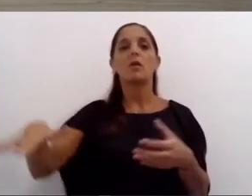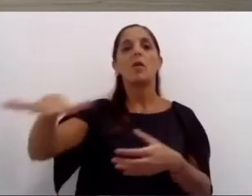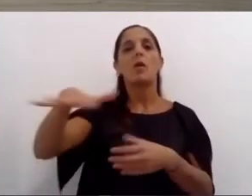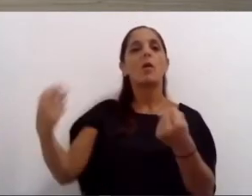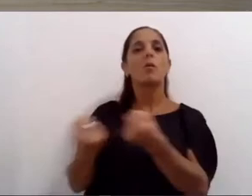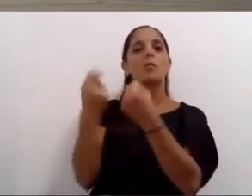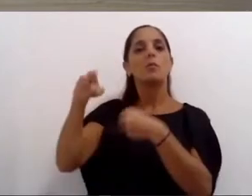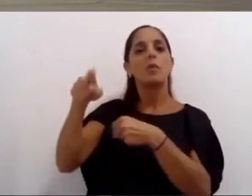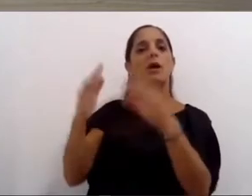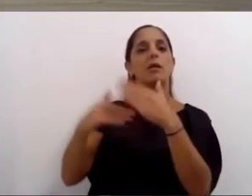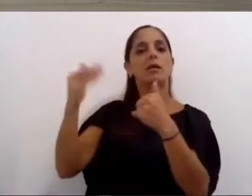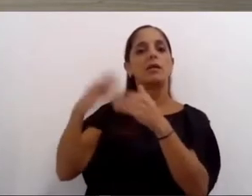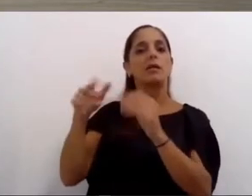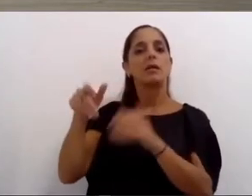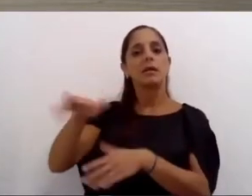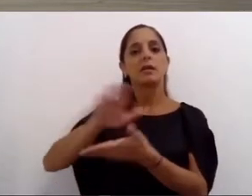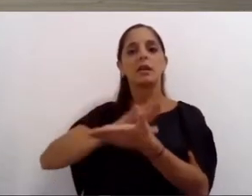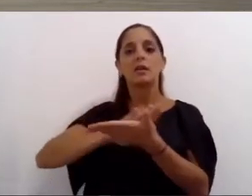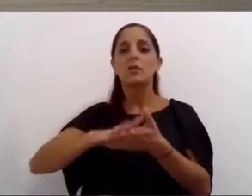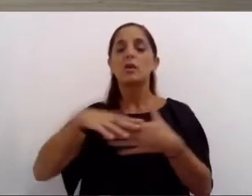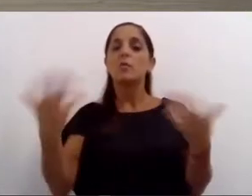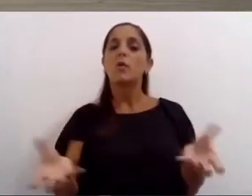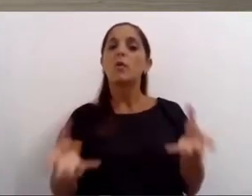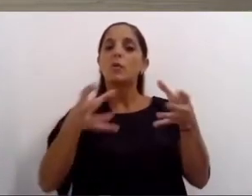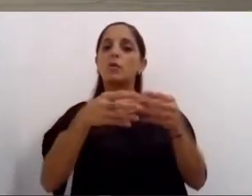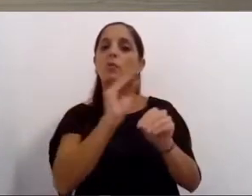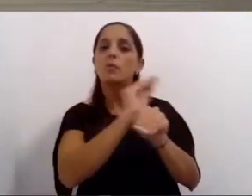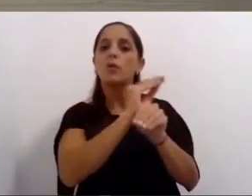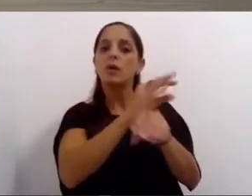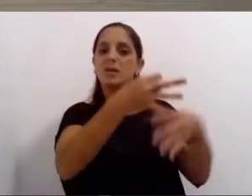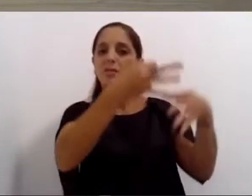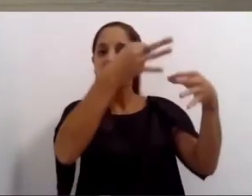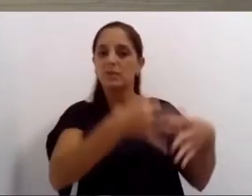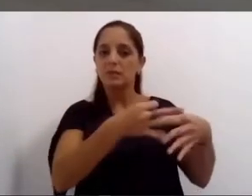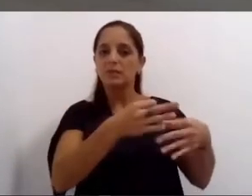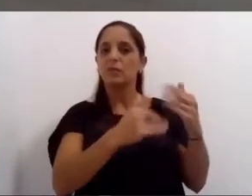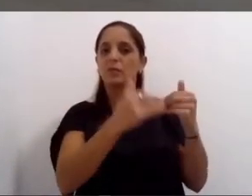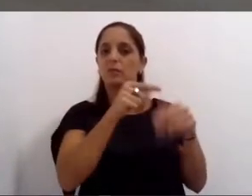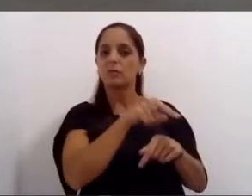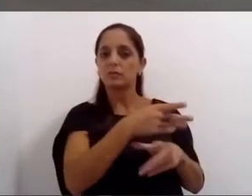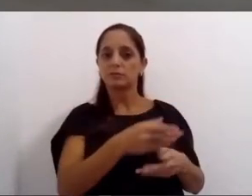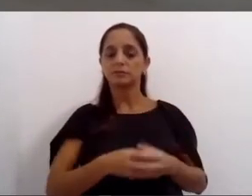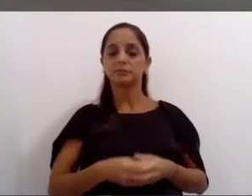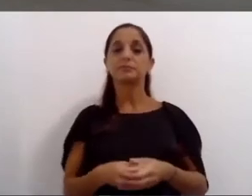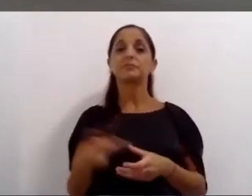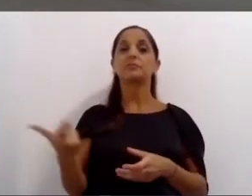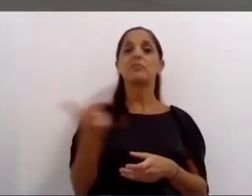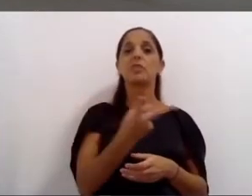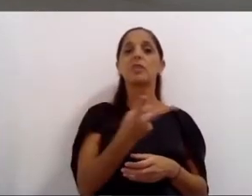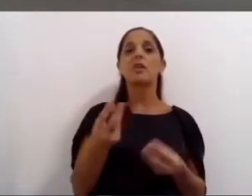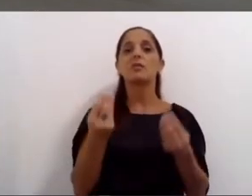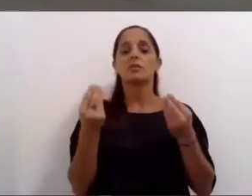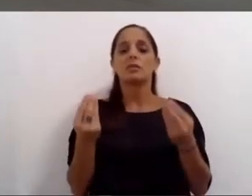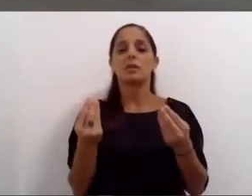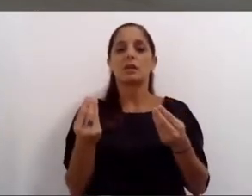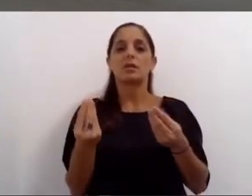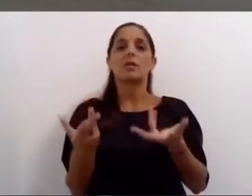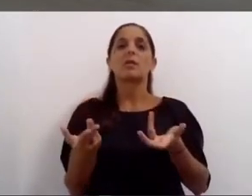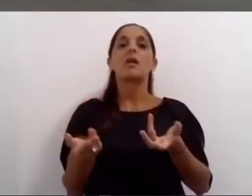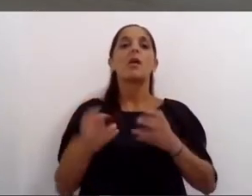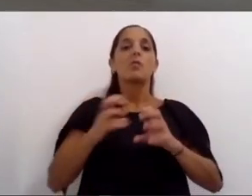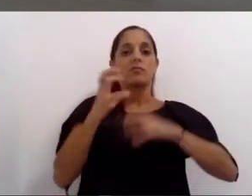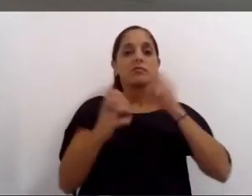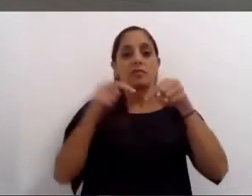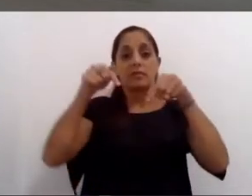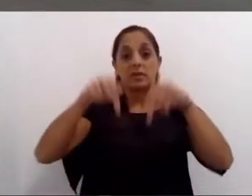y la creación del programa de producción de alimentos sustentables de la concejal Irizar ambos tienen como objetivo la promoción de la producción de